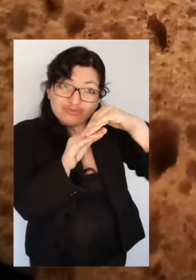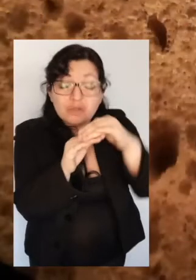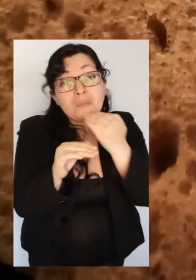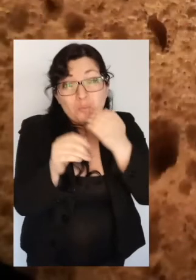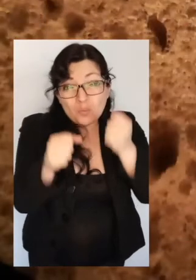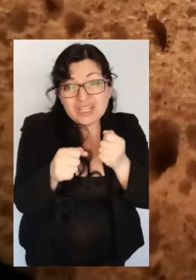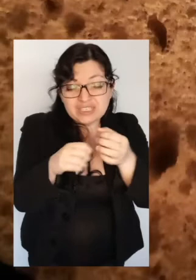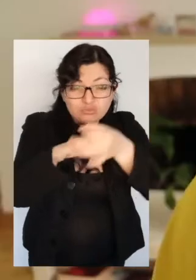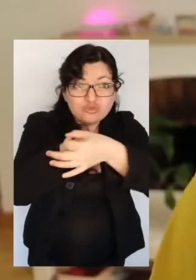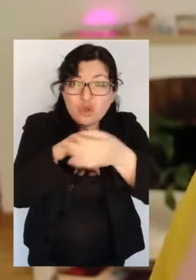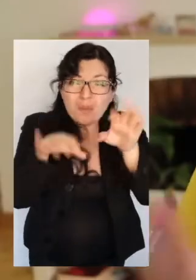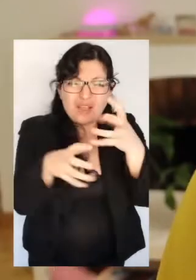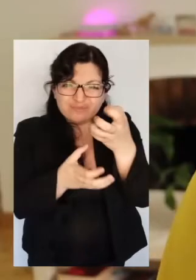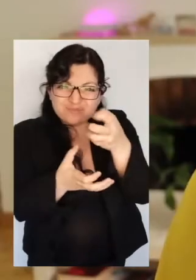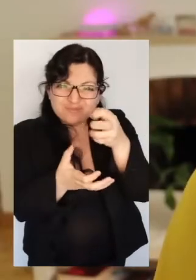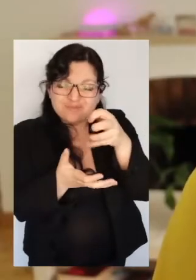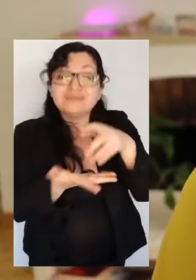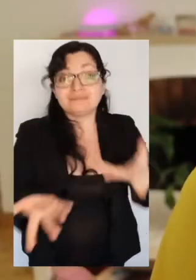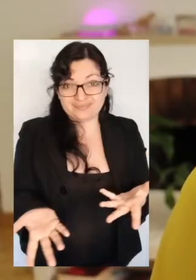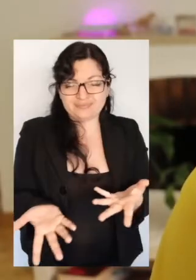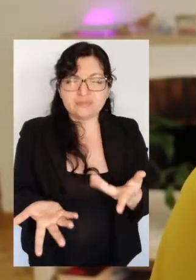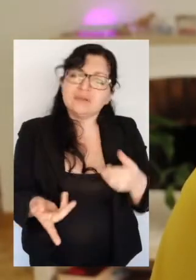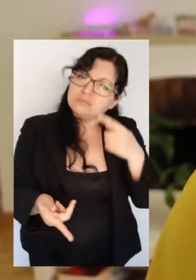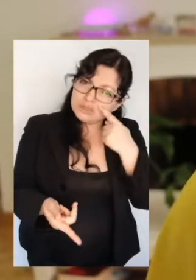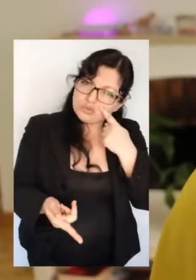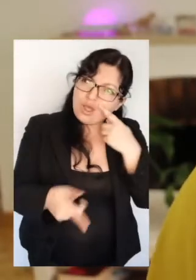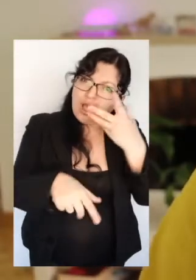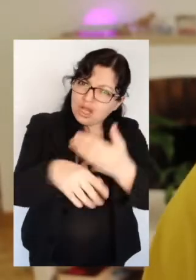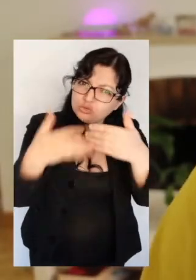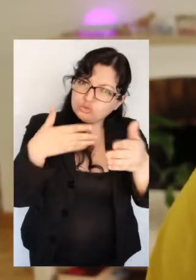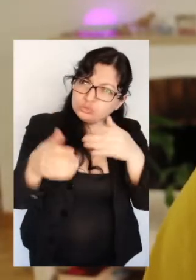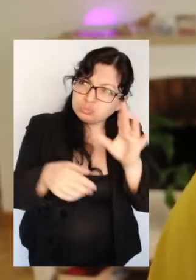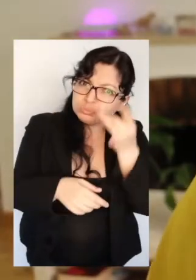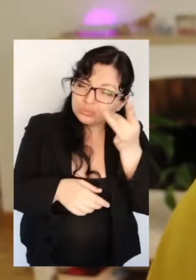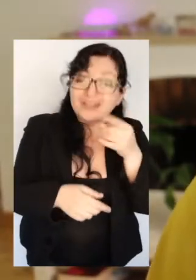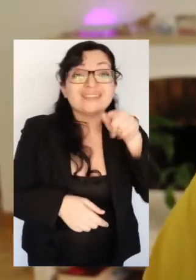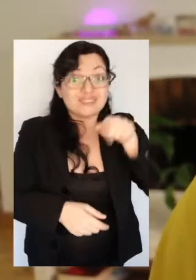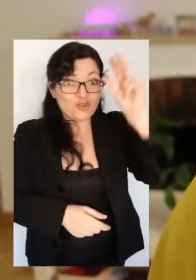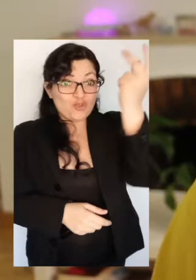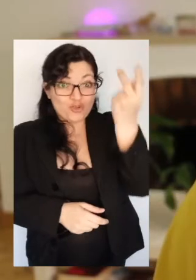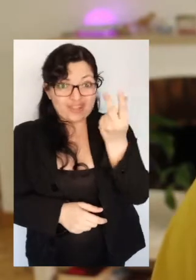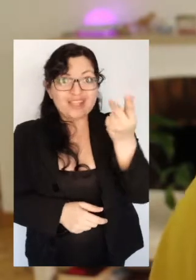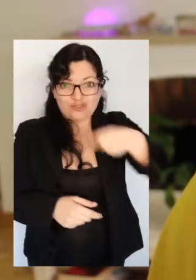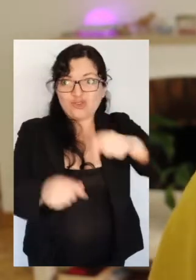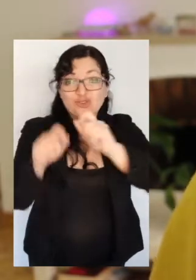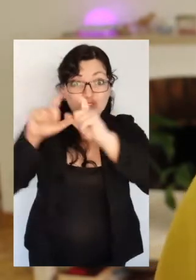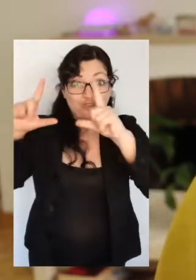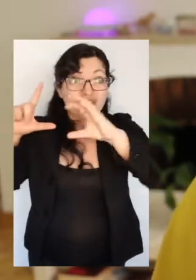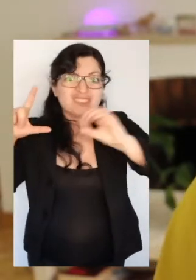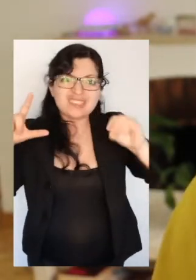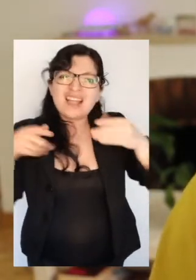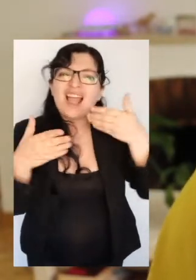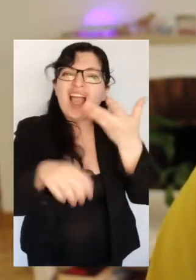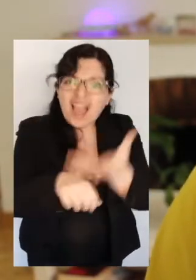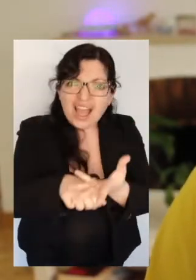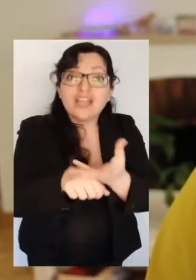como una esponja. ¿Y dónde podemos encontrarlos? Los asteroides en nuestro sistema solar se encuentran